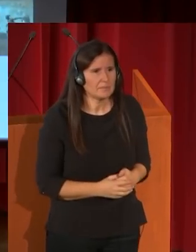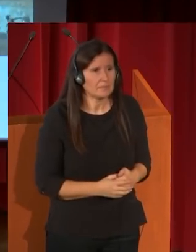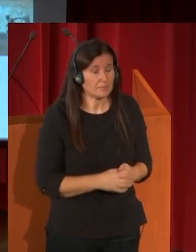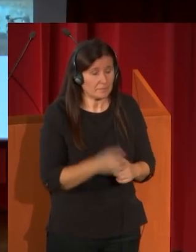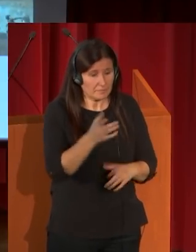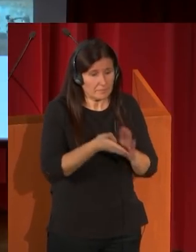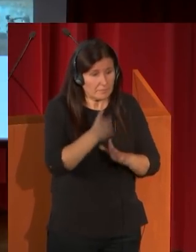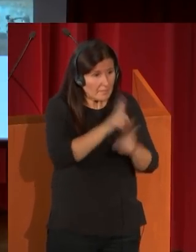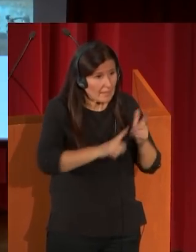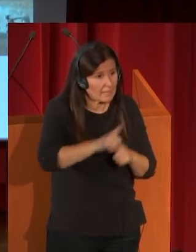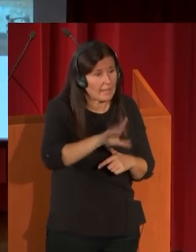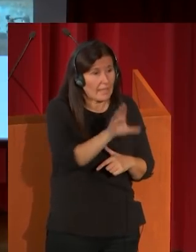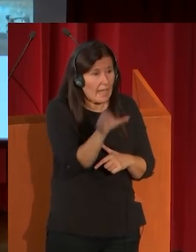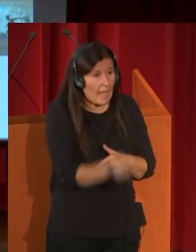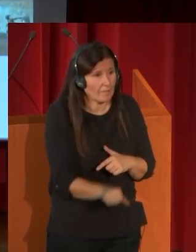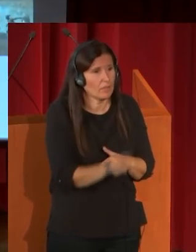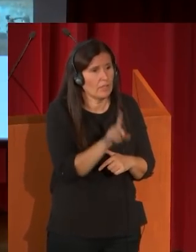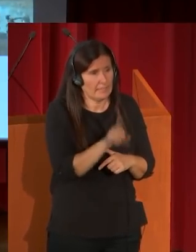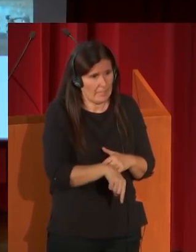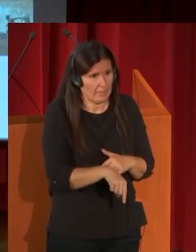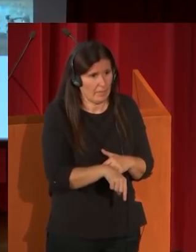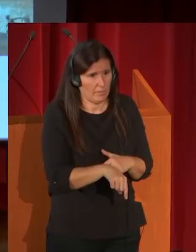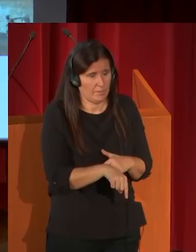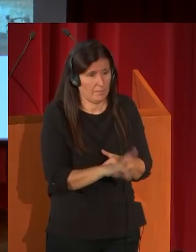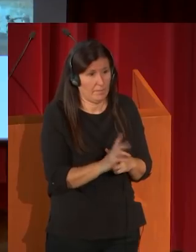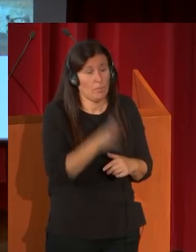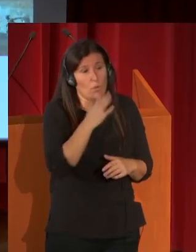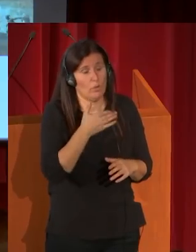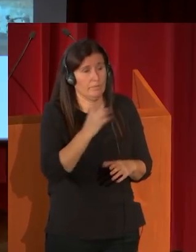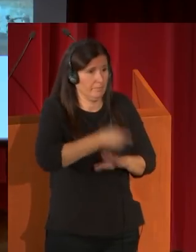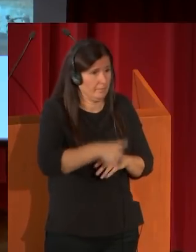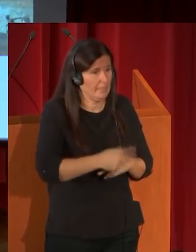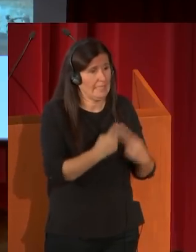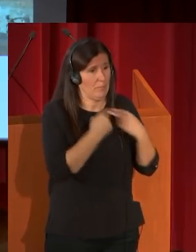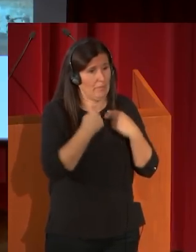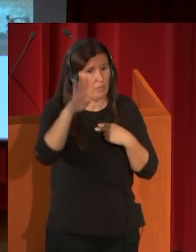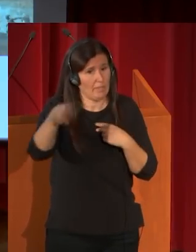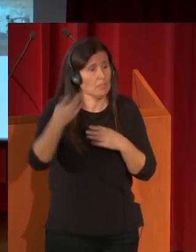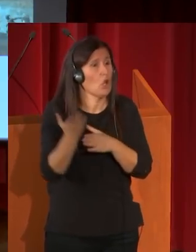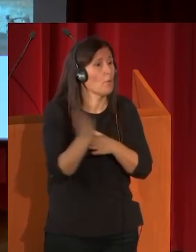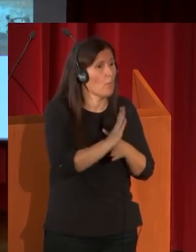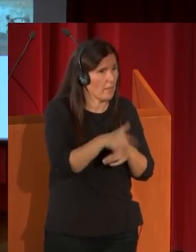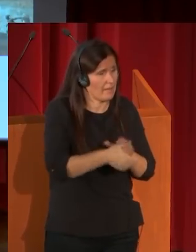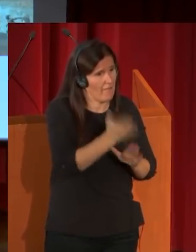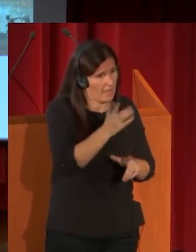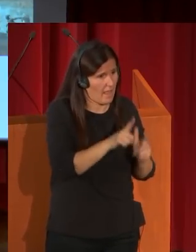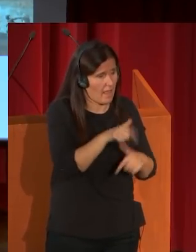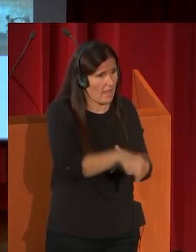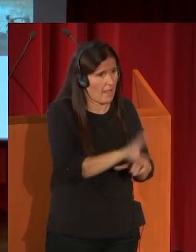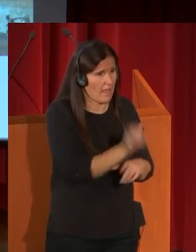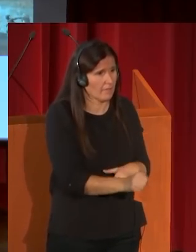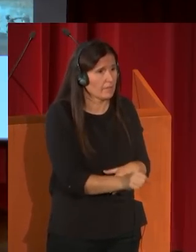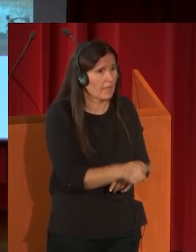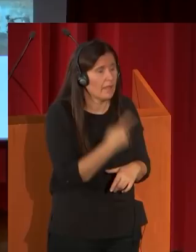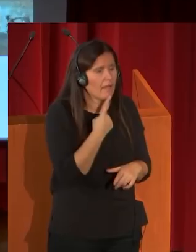viaje a África, también por indicación de la Diputación de Barcelona, que se lo propone para llevar a cabo allí